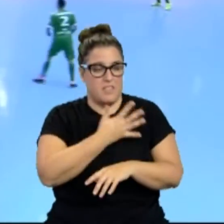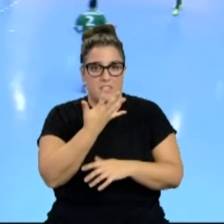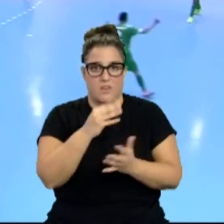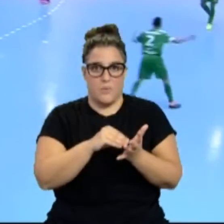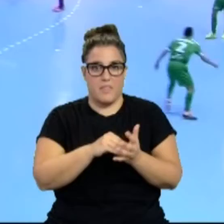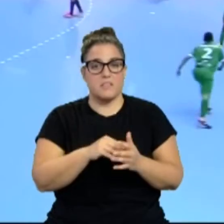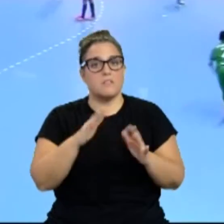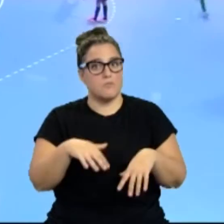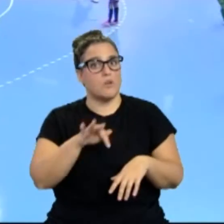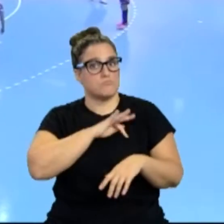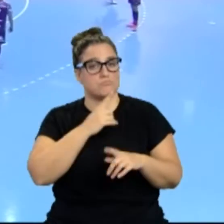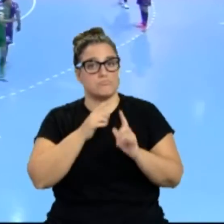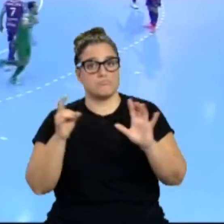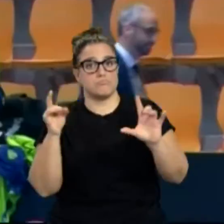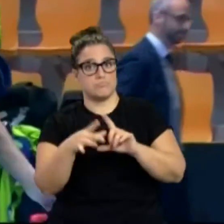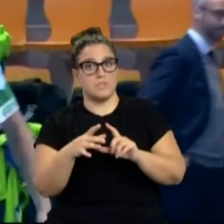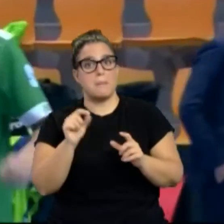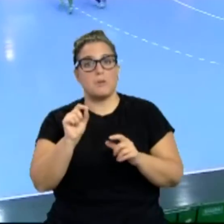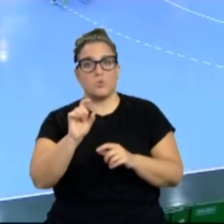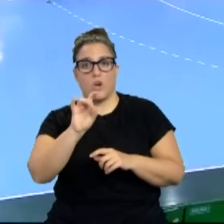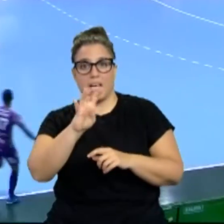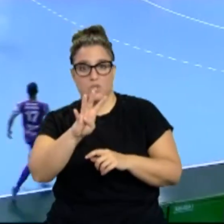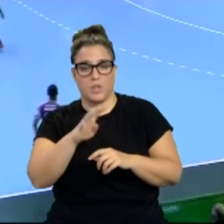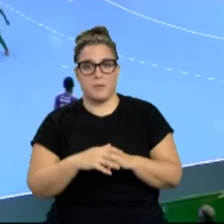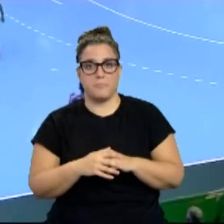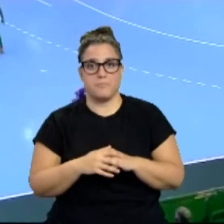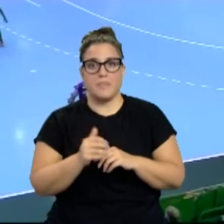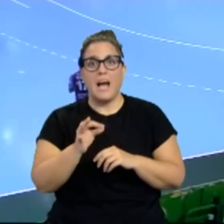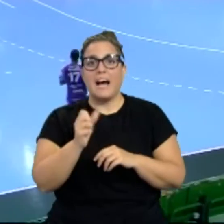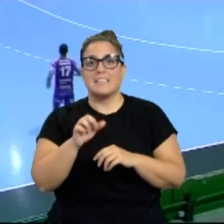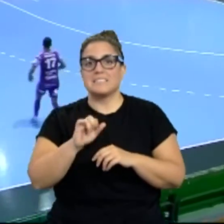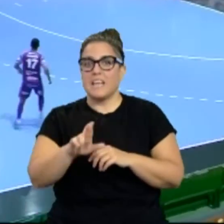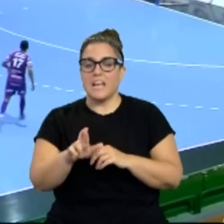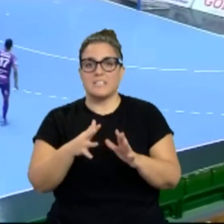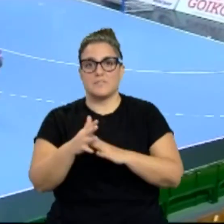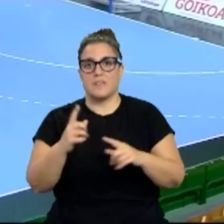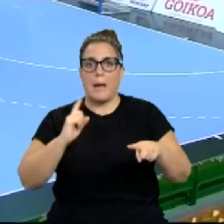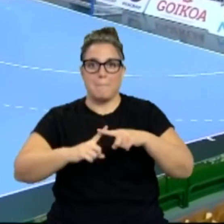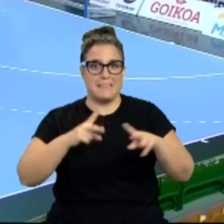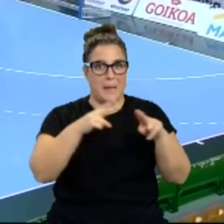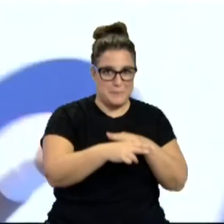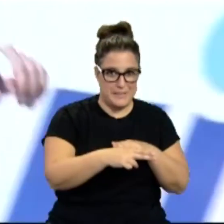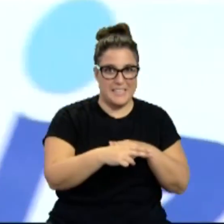premio con el tanto de Mancuso en el minuto 14. Asir Llamas evitó el empate balear en un primer momento.